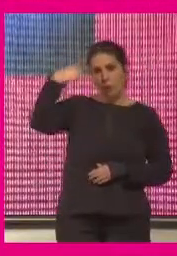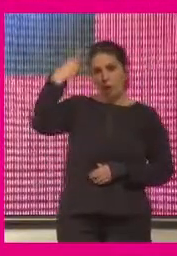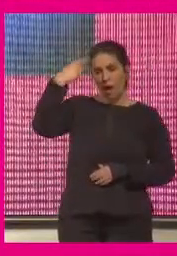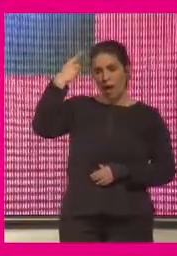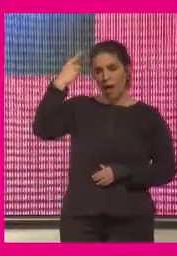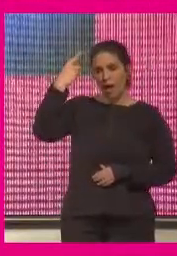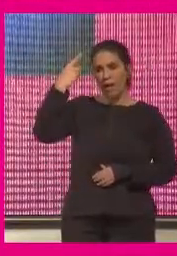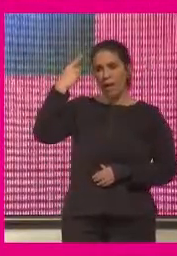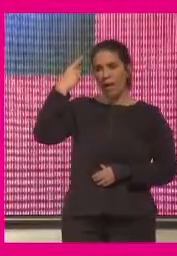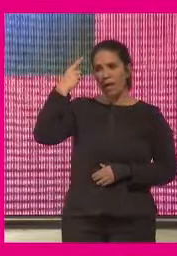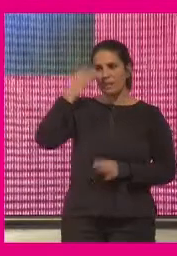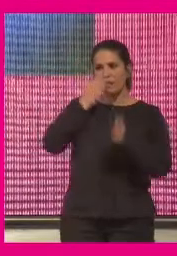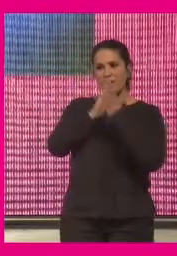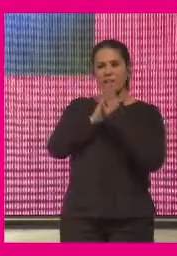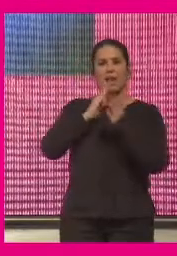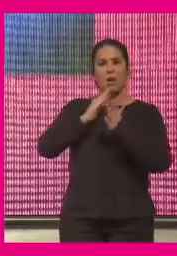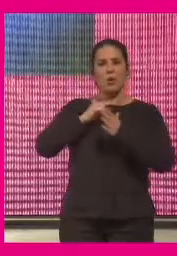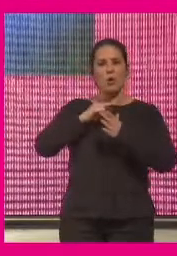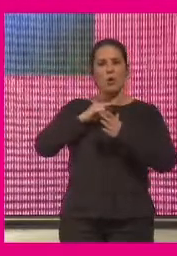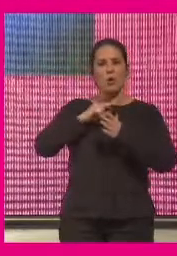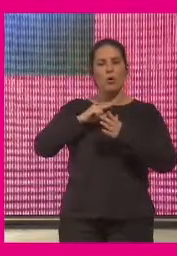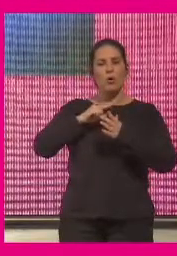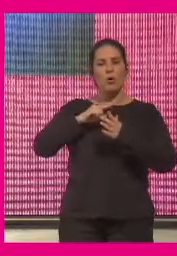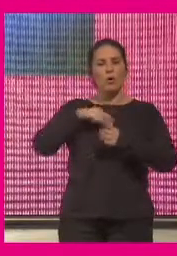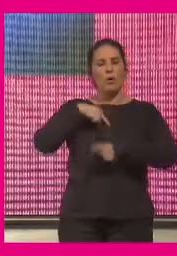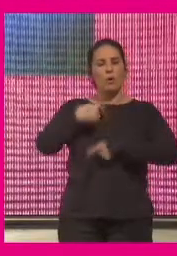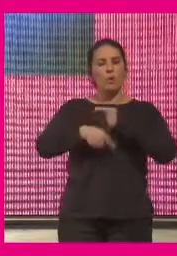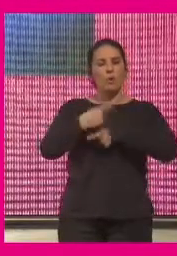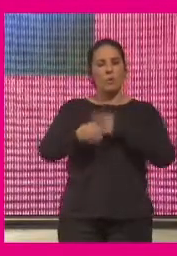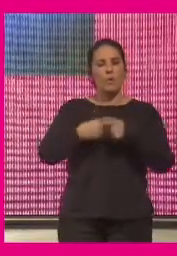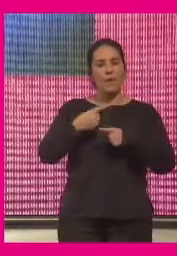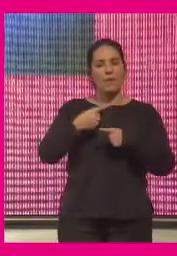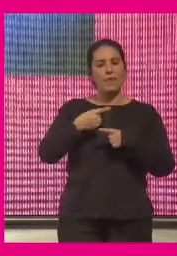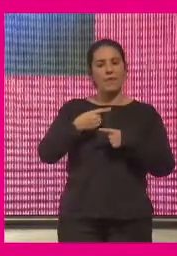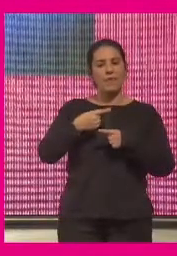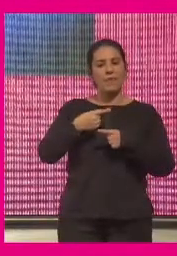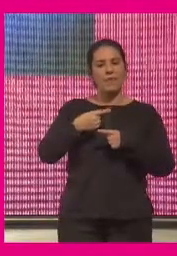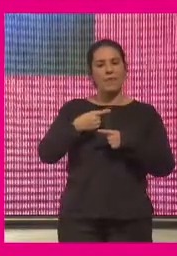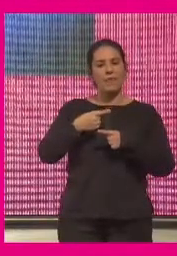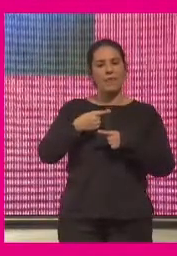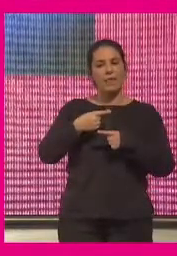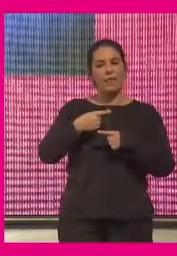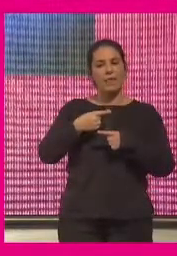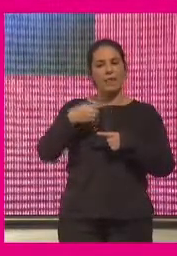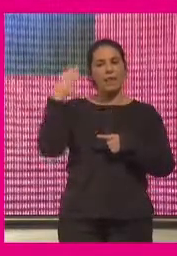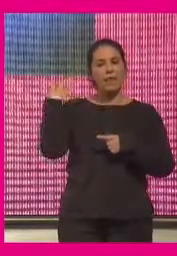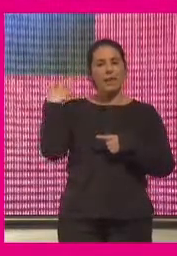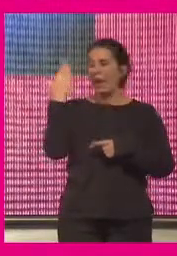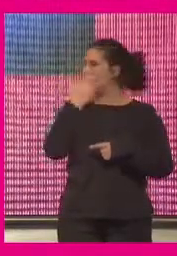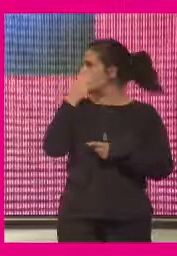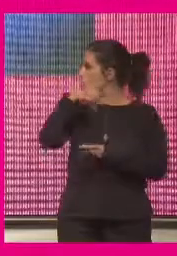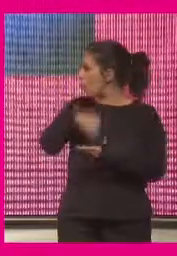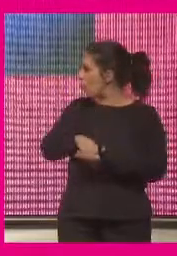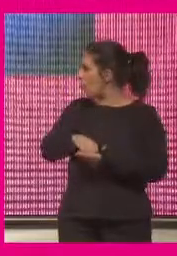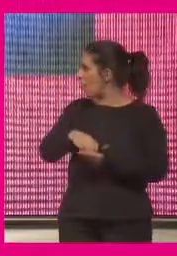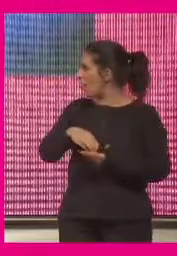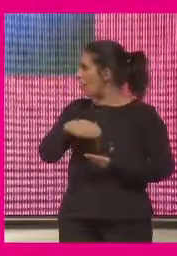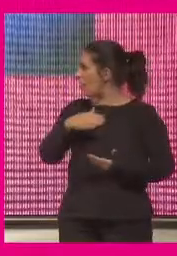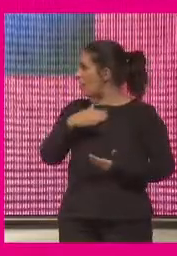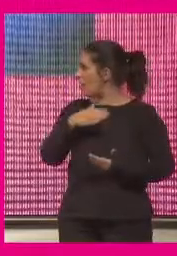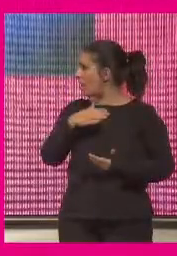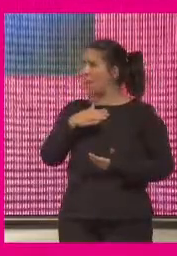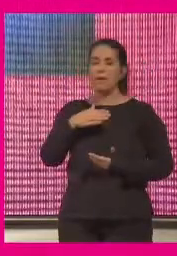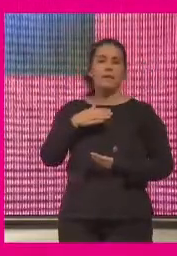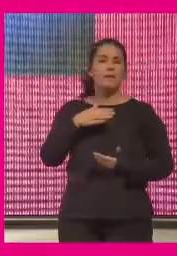de la reproductibilidad masiva de la obra de arte ya la escuela de Frankfurt indicó de la mano de Adorno y